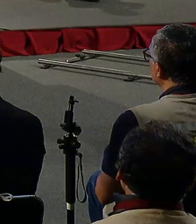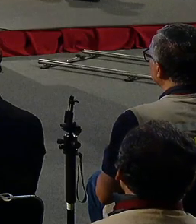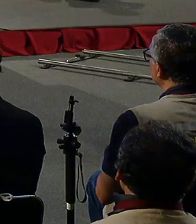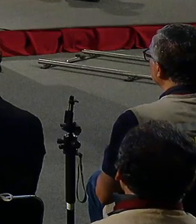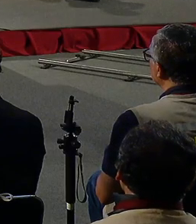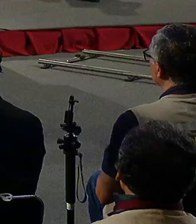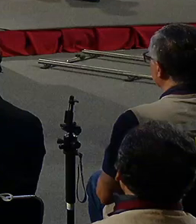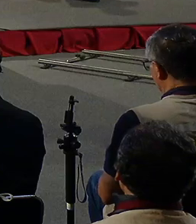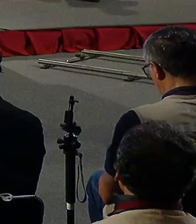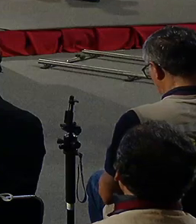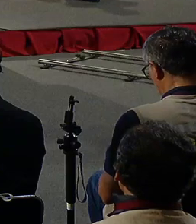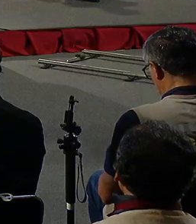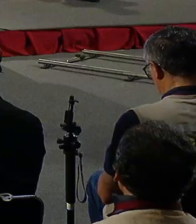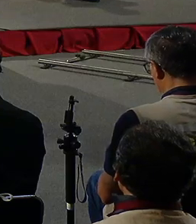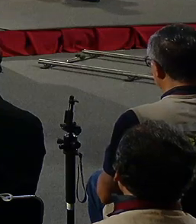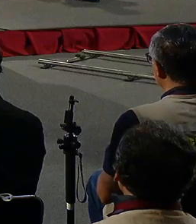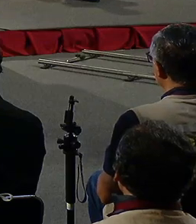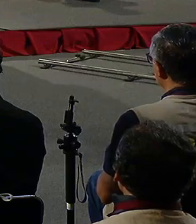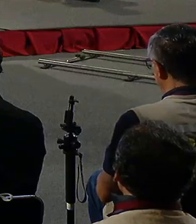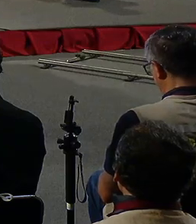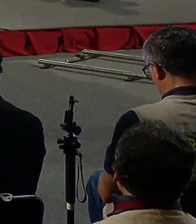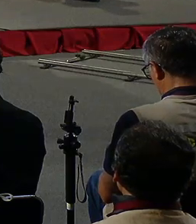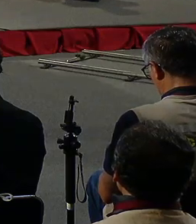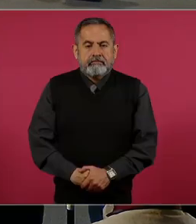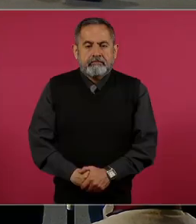ingresos de la Cuarta Transformación. Gracias.